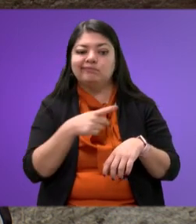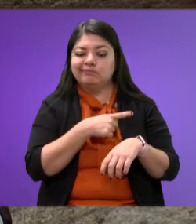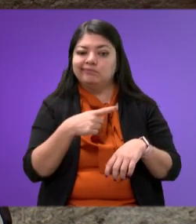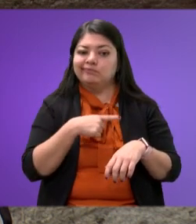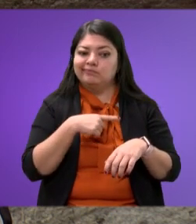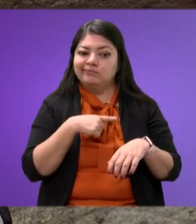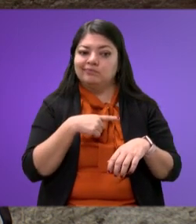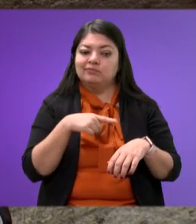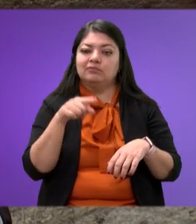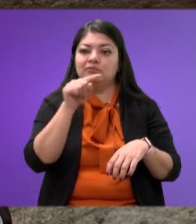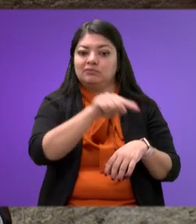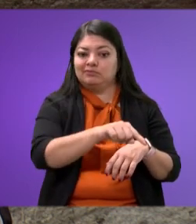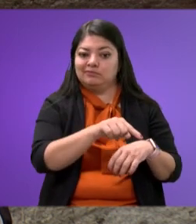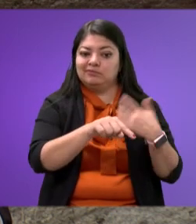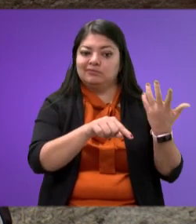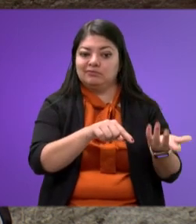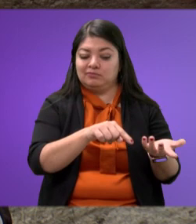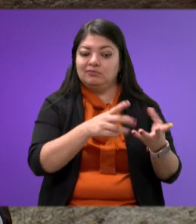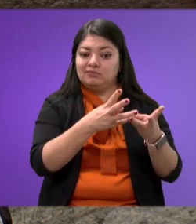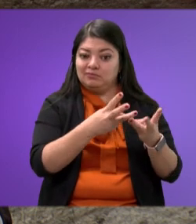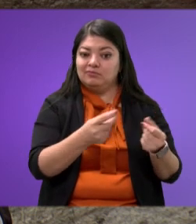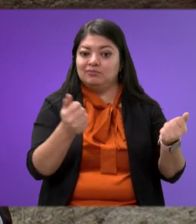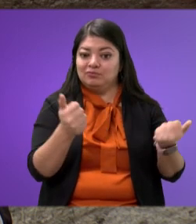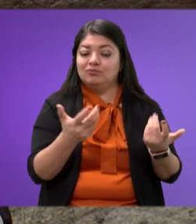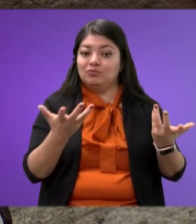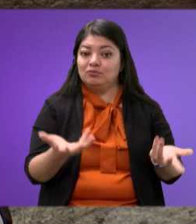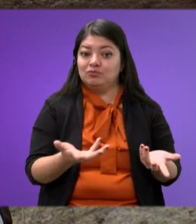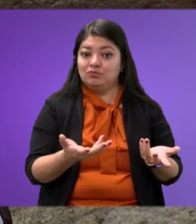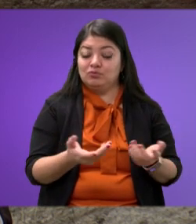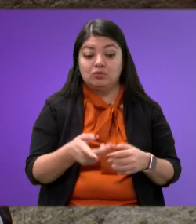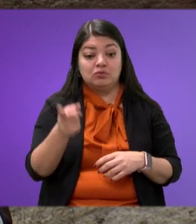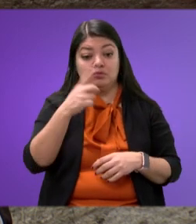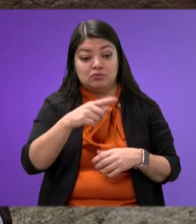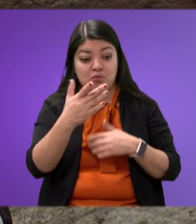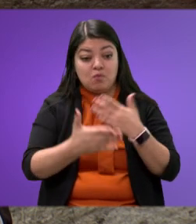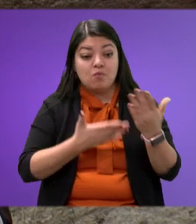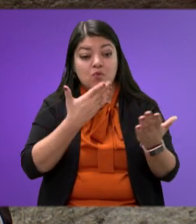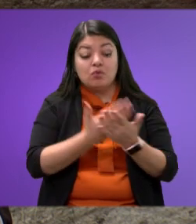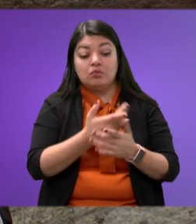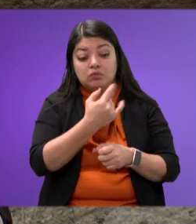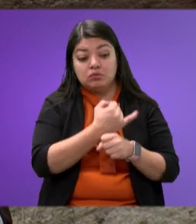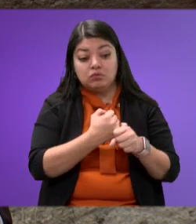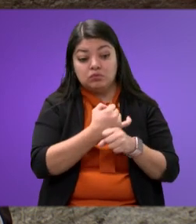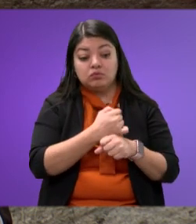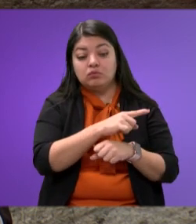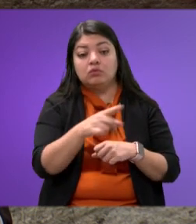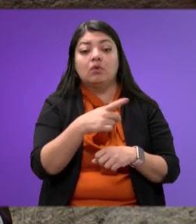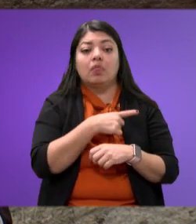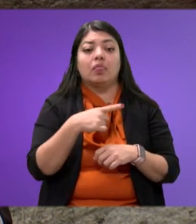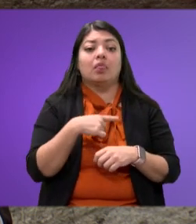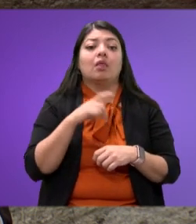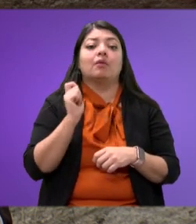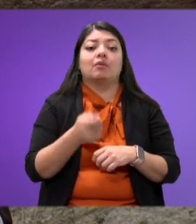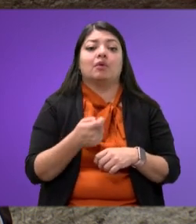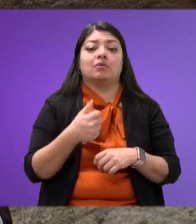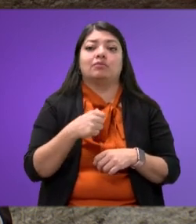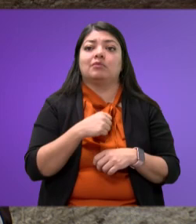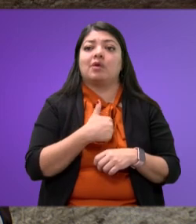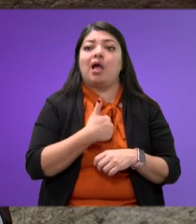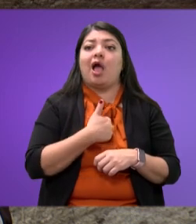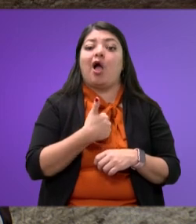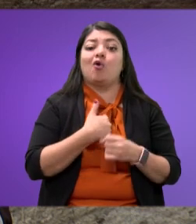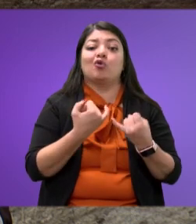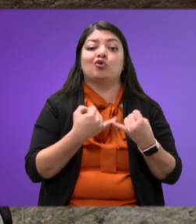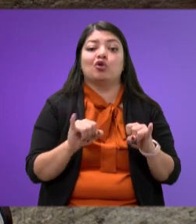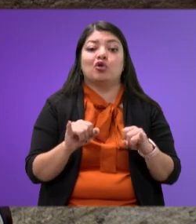contempla que quienes investiguen estos delitos cuenten con autonomía financiera